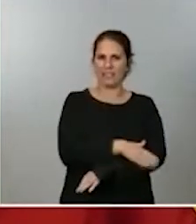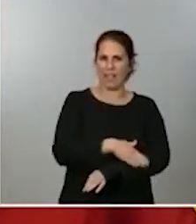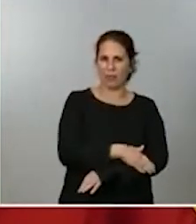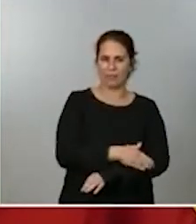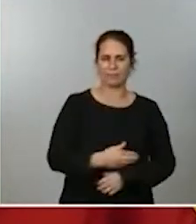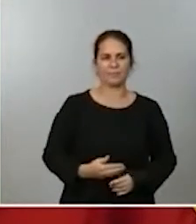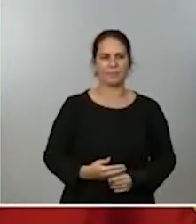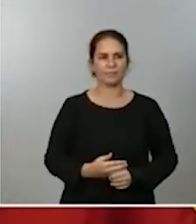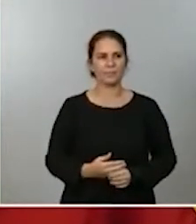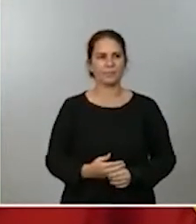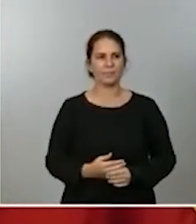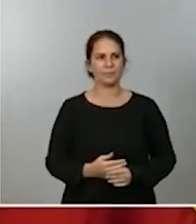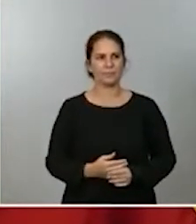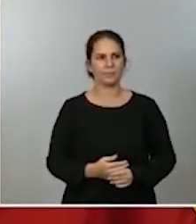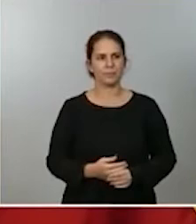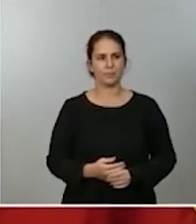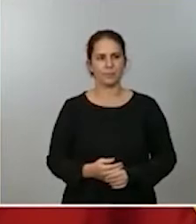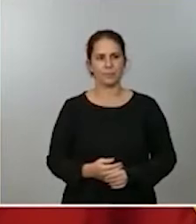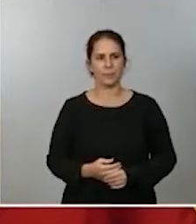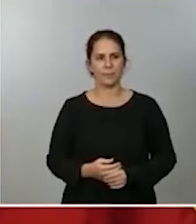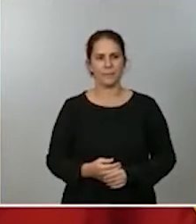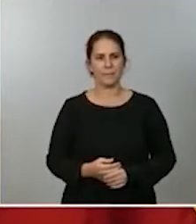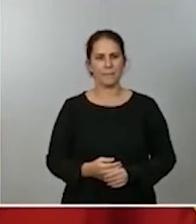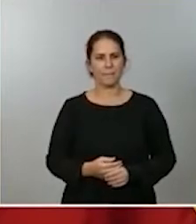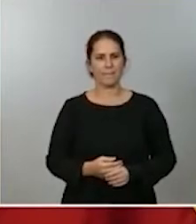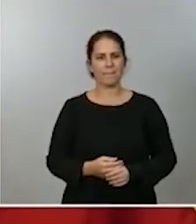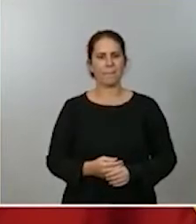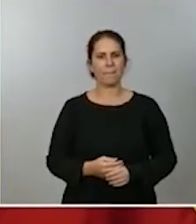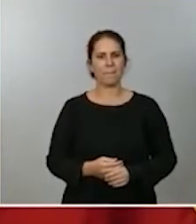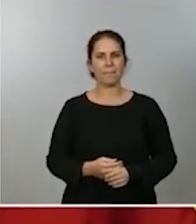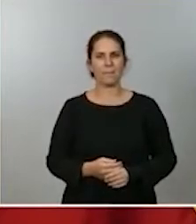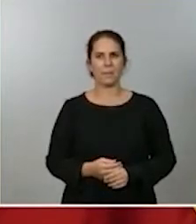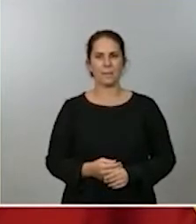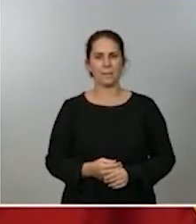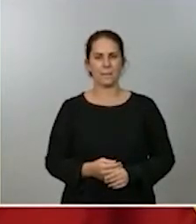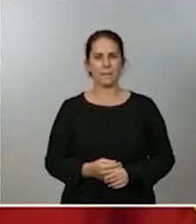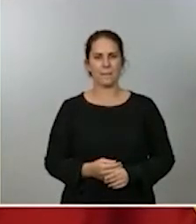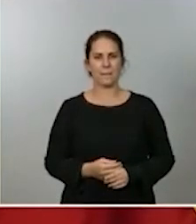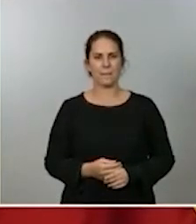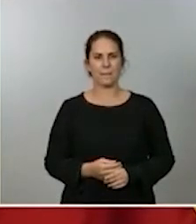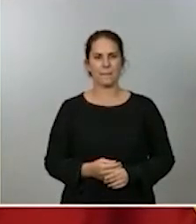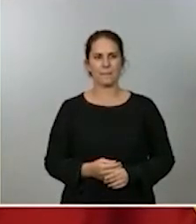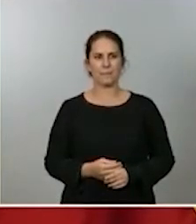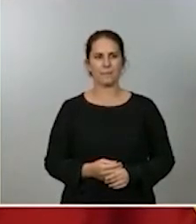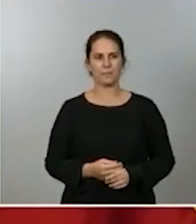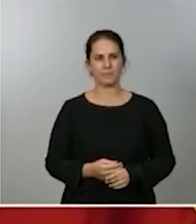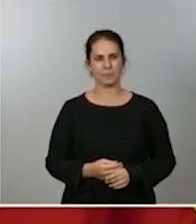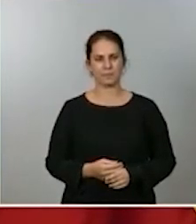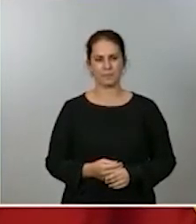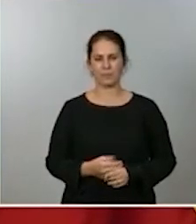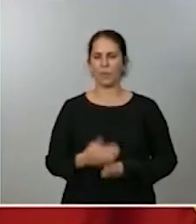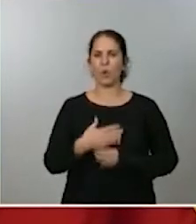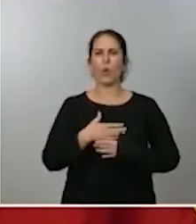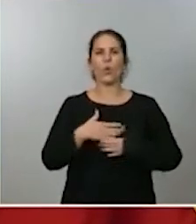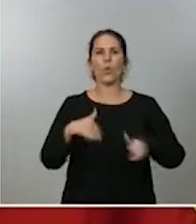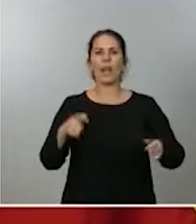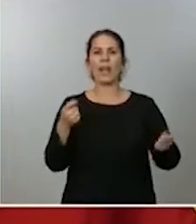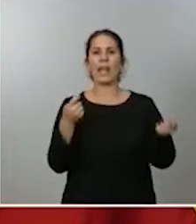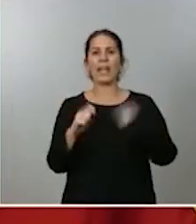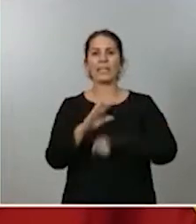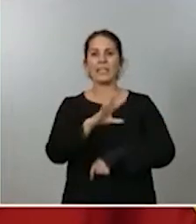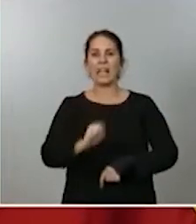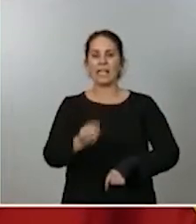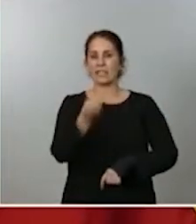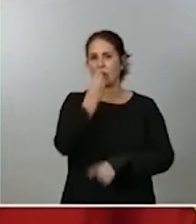costes de referencia de cualquier transacción en el ámbito de la cadena alimentaria